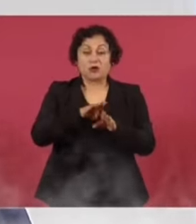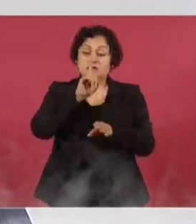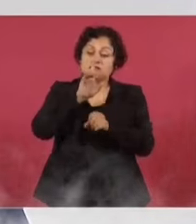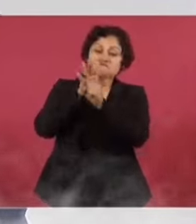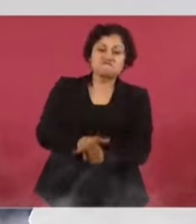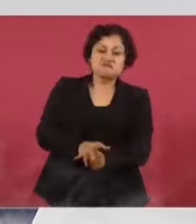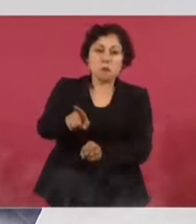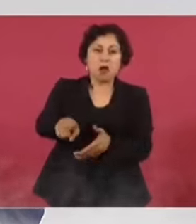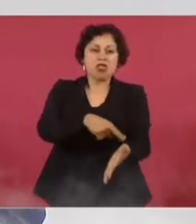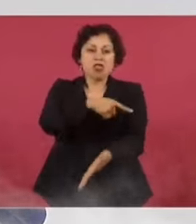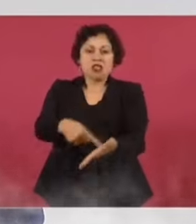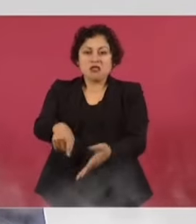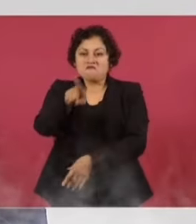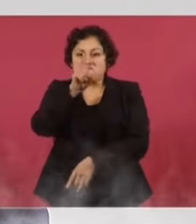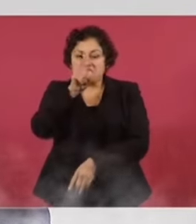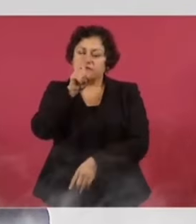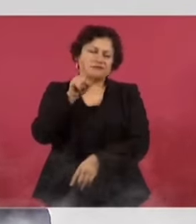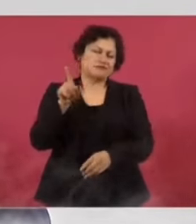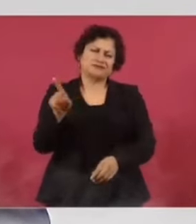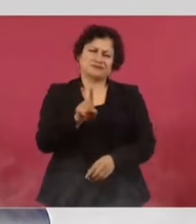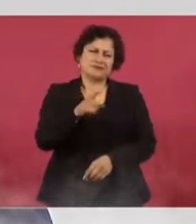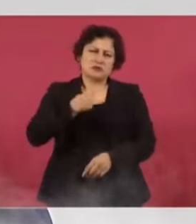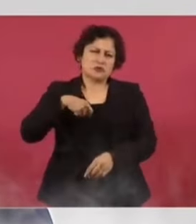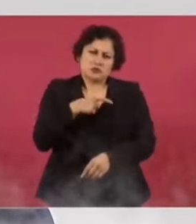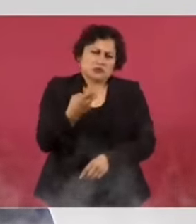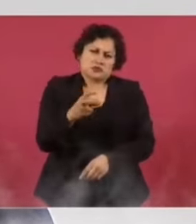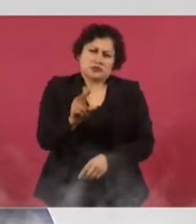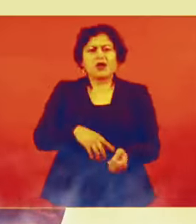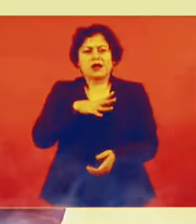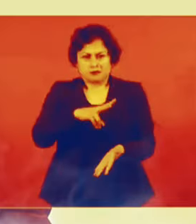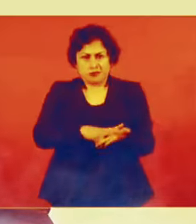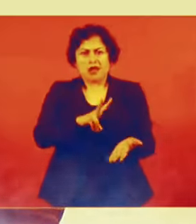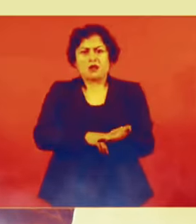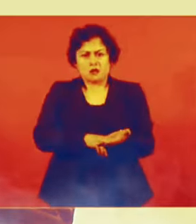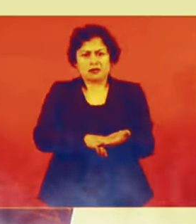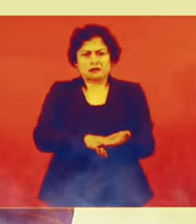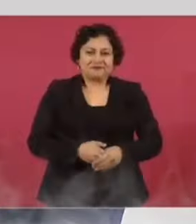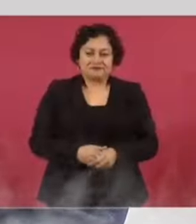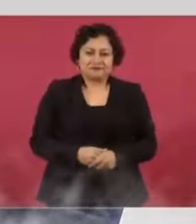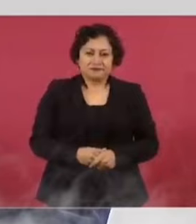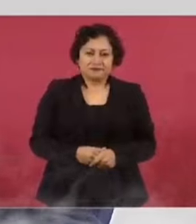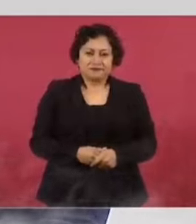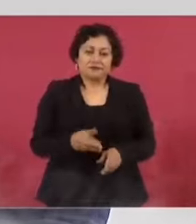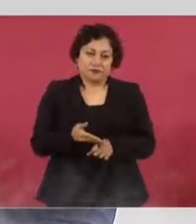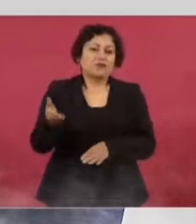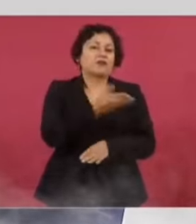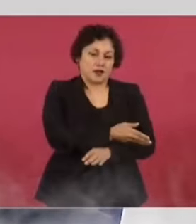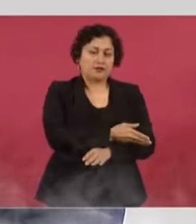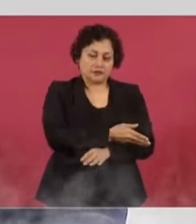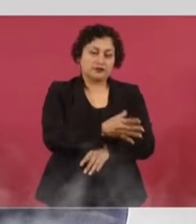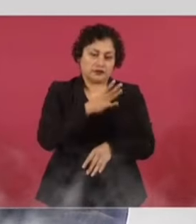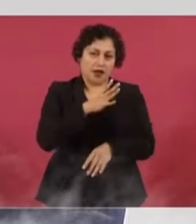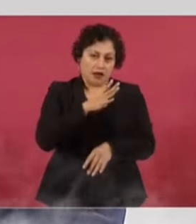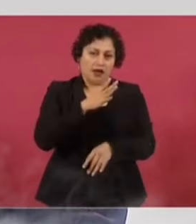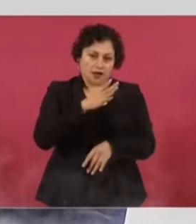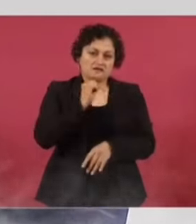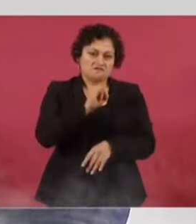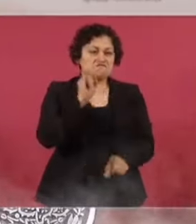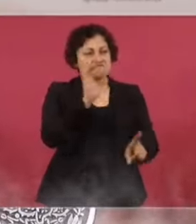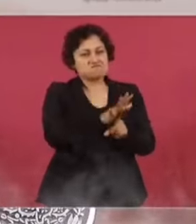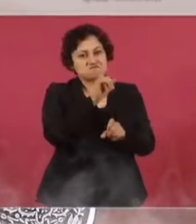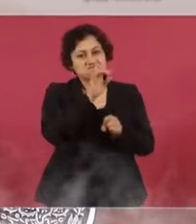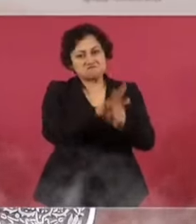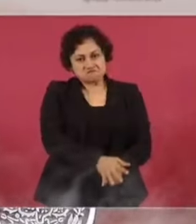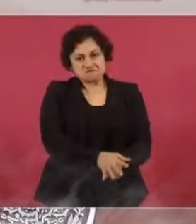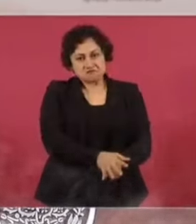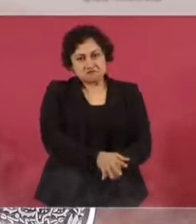cualquier acto de censura, porque tenemos convicciones, porque tenemos principios, porque tenemos ideales. Jamás haríamos eso. ¿Quiénes lo hicieron? Pues